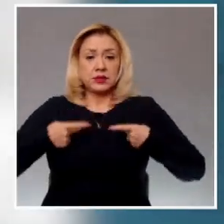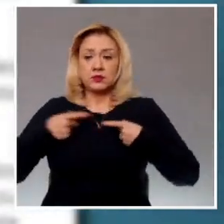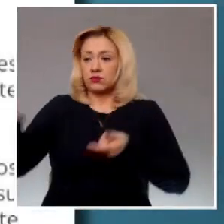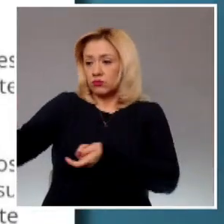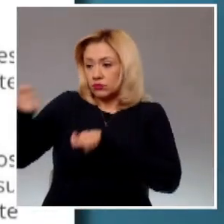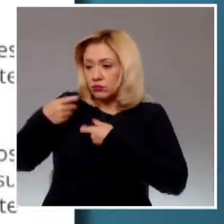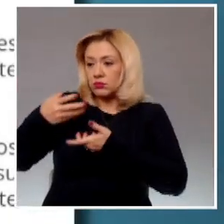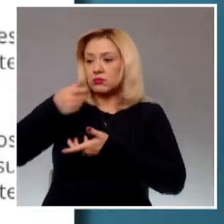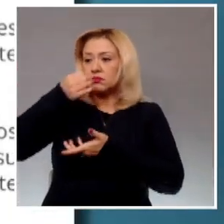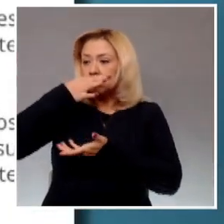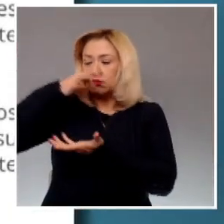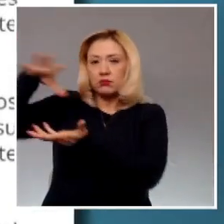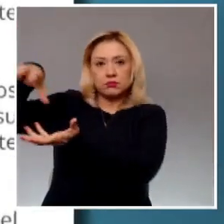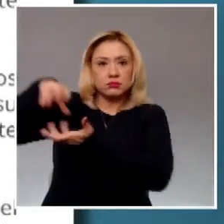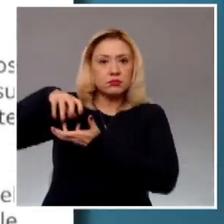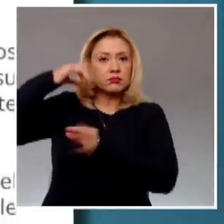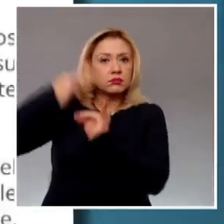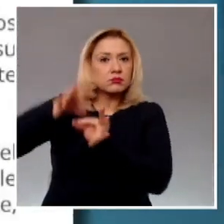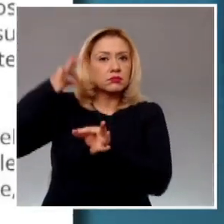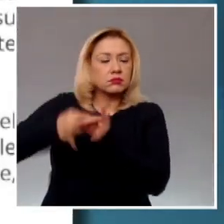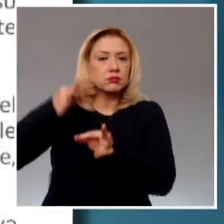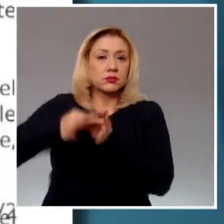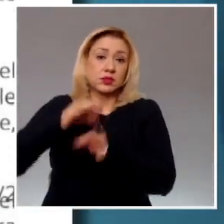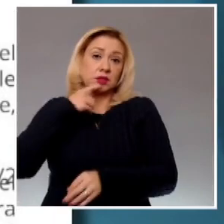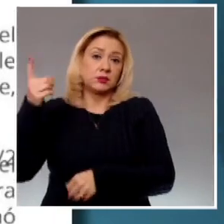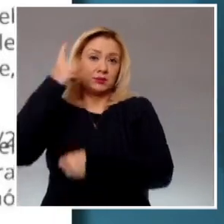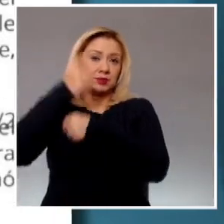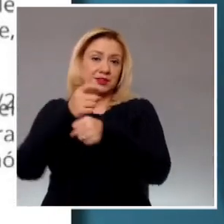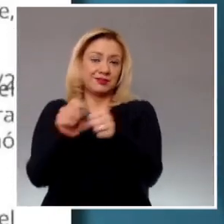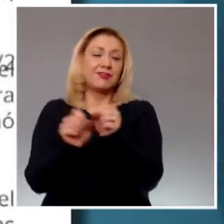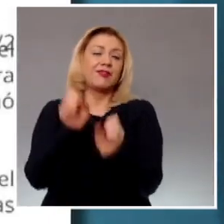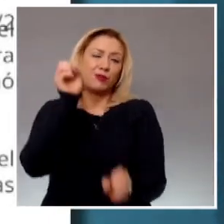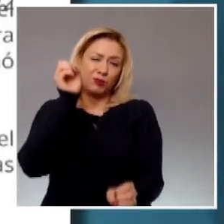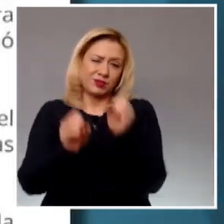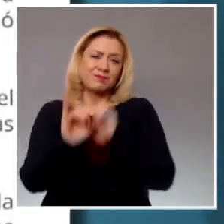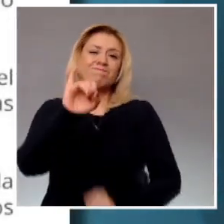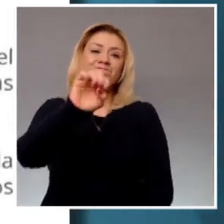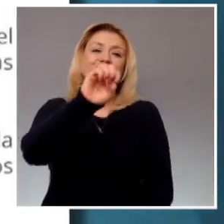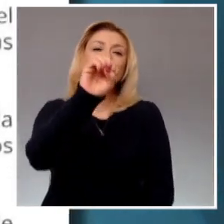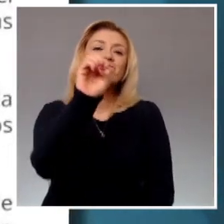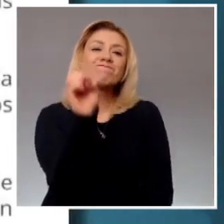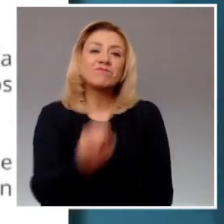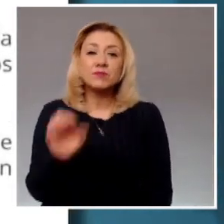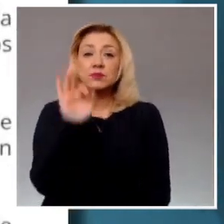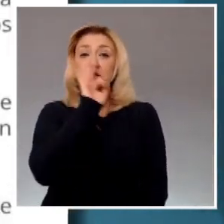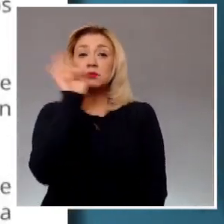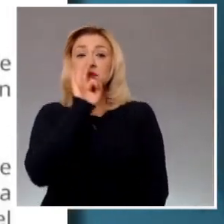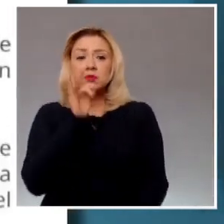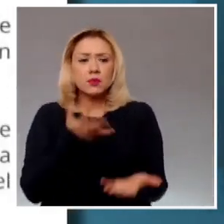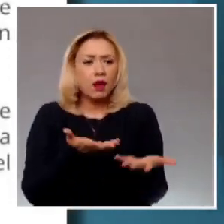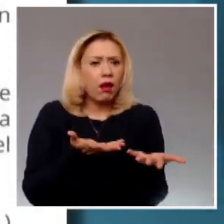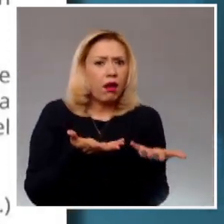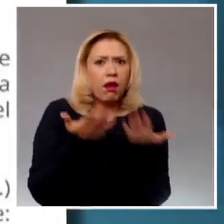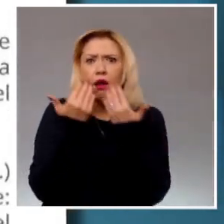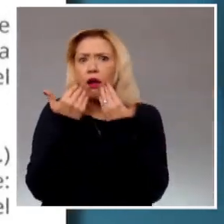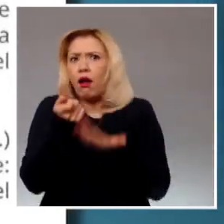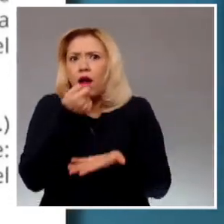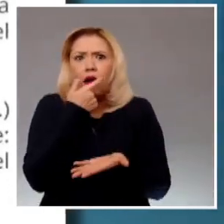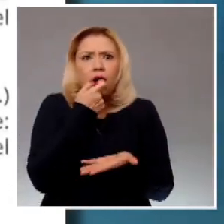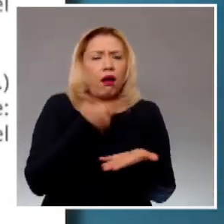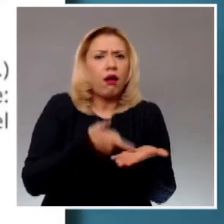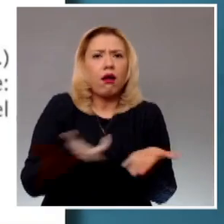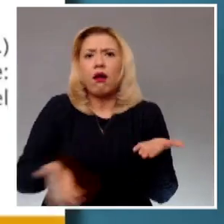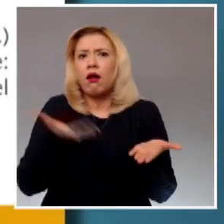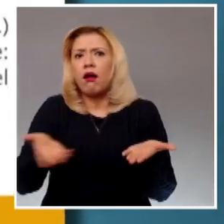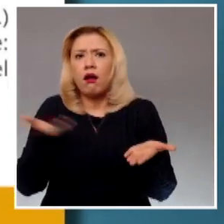la primera sala de la Corte. En caso de no cumplir con suministro del fármaco, deberá reembolsar al quejoso los